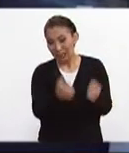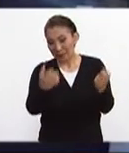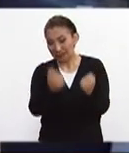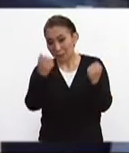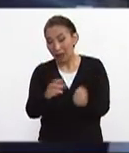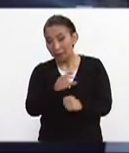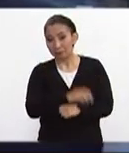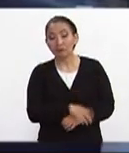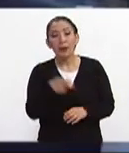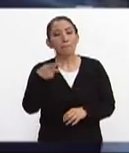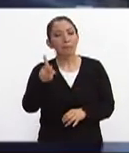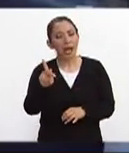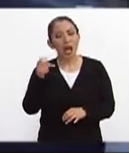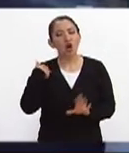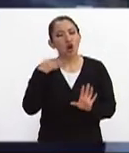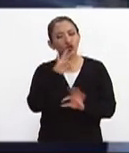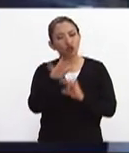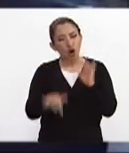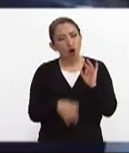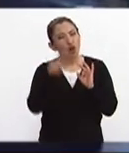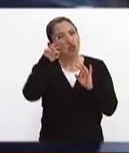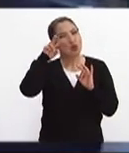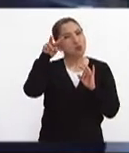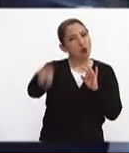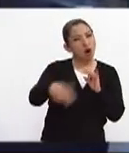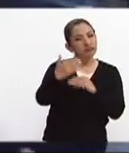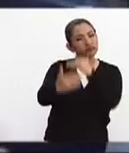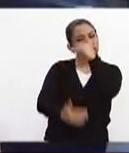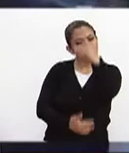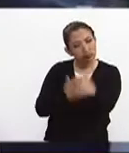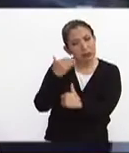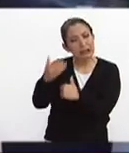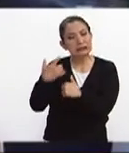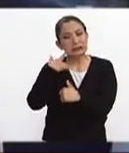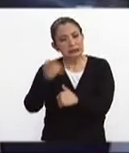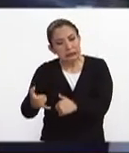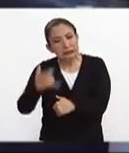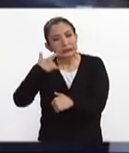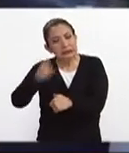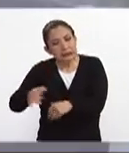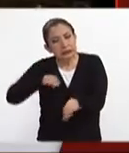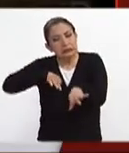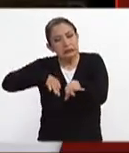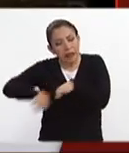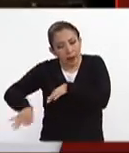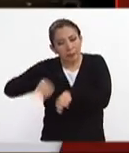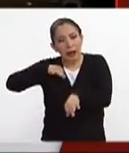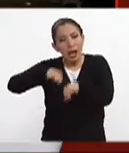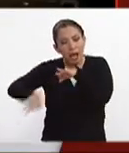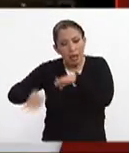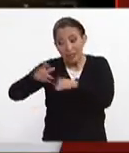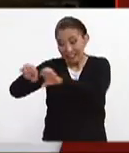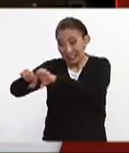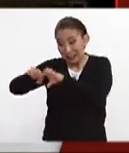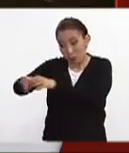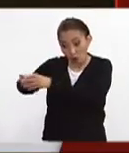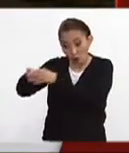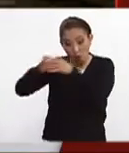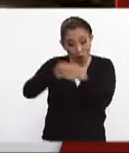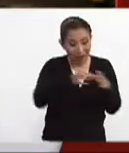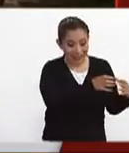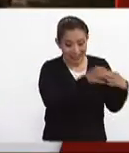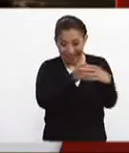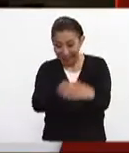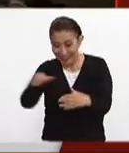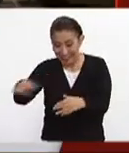momento pero dice que con todos estos avances y la intensificación de estas brigadas y también de